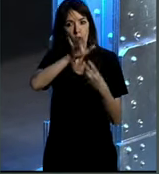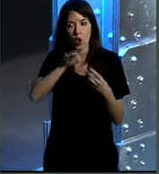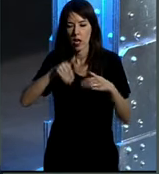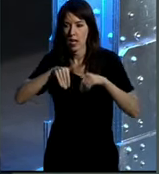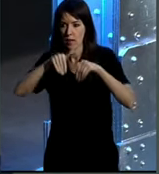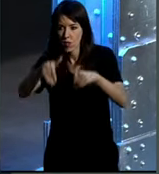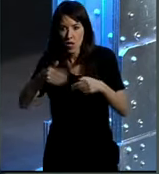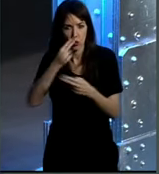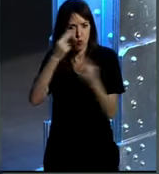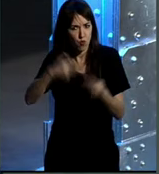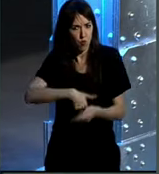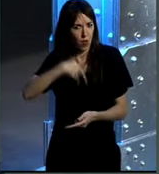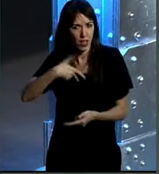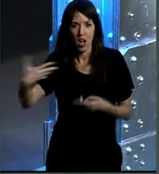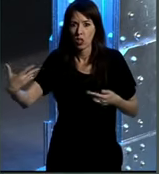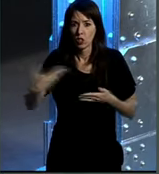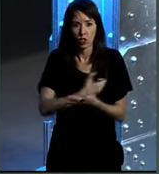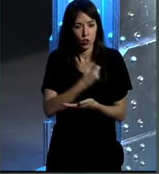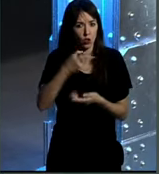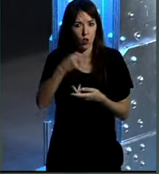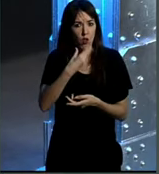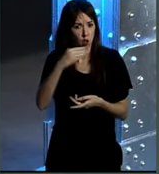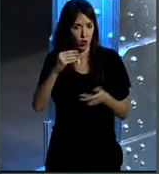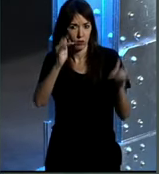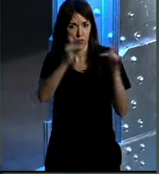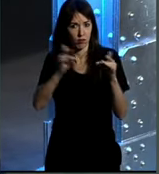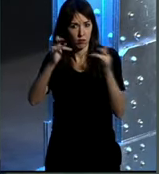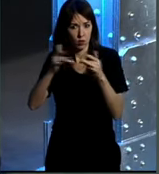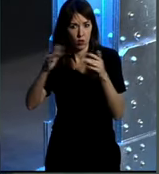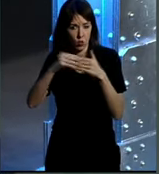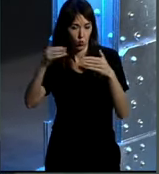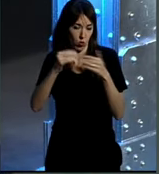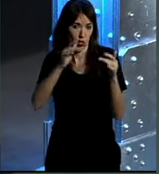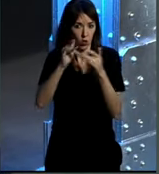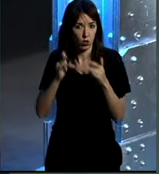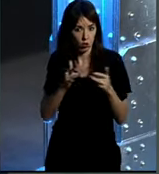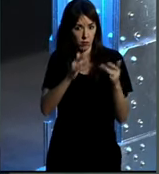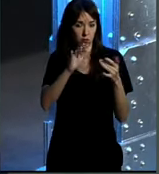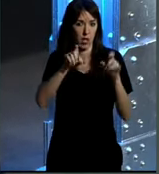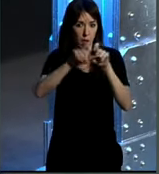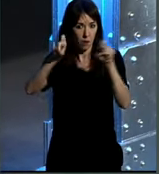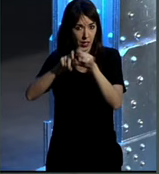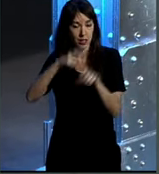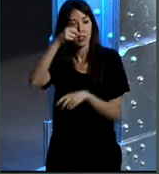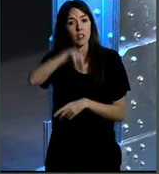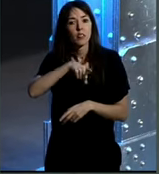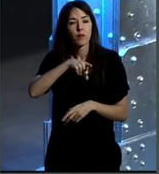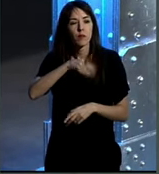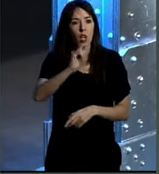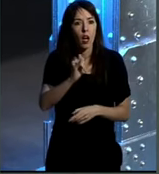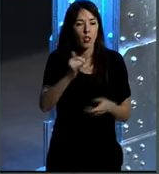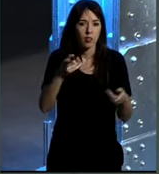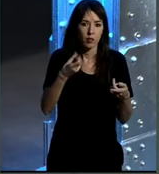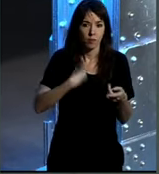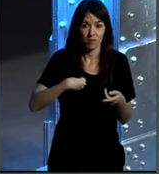candidatos, a público en general, a todos los stakeholders con los que se relacionan las empresas. Y para ello contamos tanto